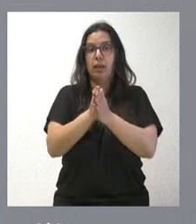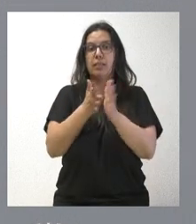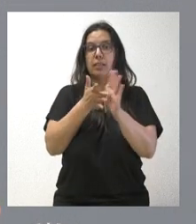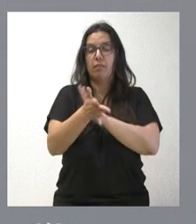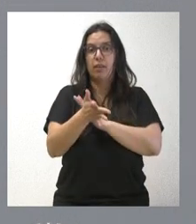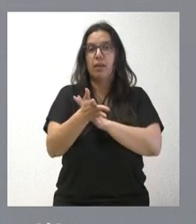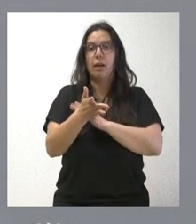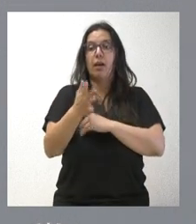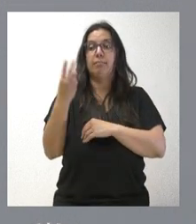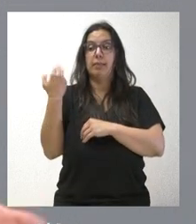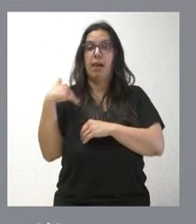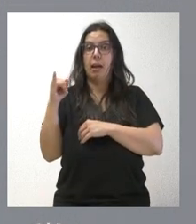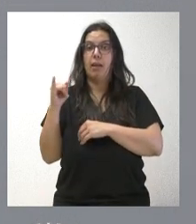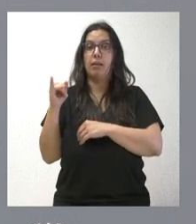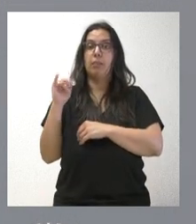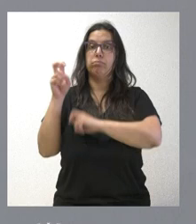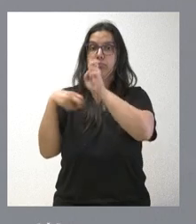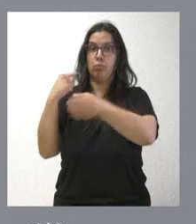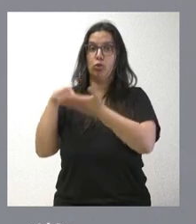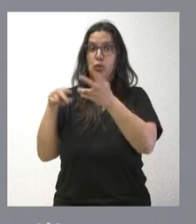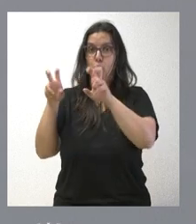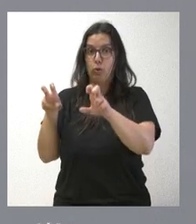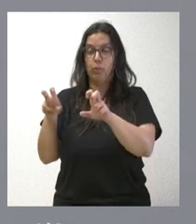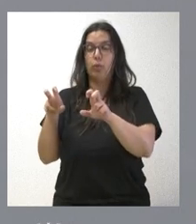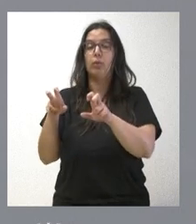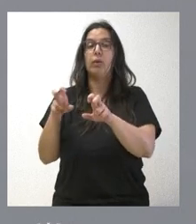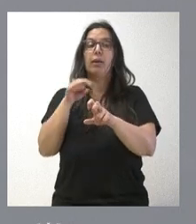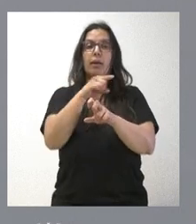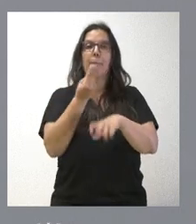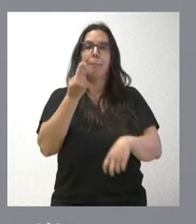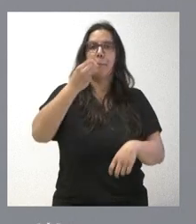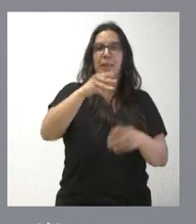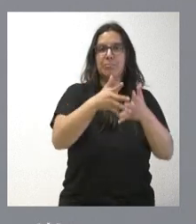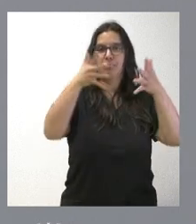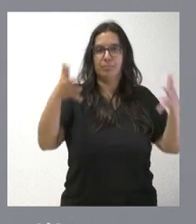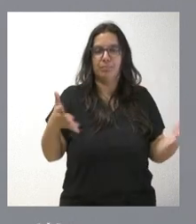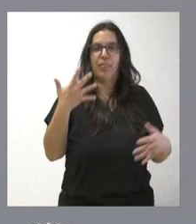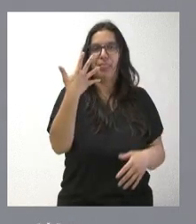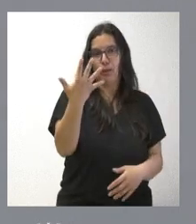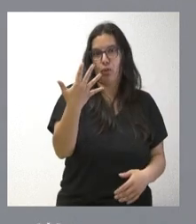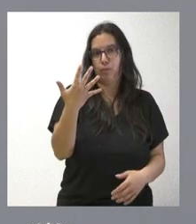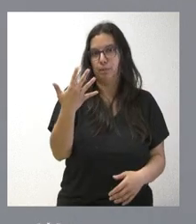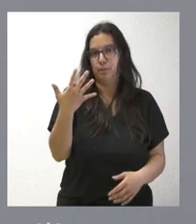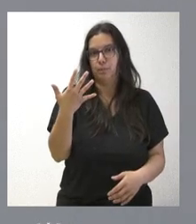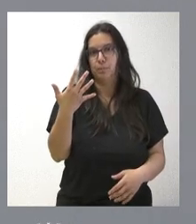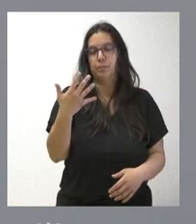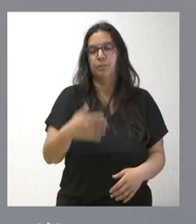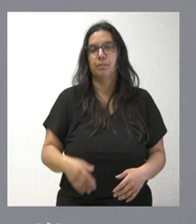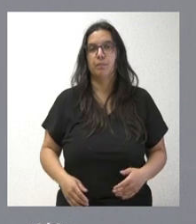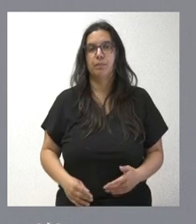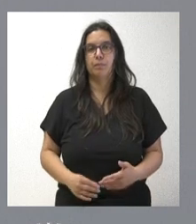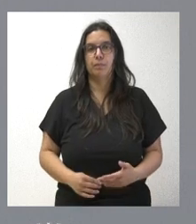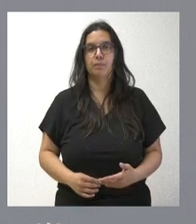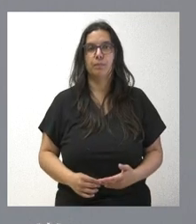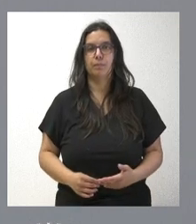reponer tres que ya existían con un nuevo contrato que ya acaba de vencer y nos permite, a su vez, añadir cinco nuevas a las ya existentes